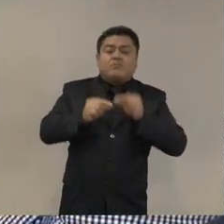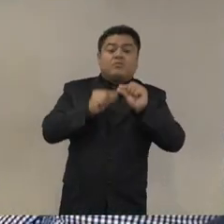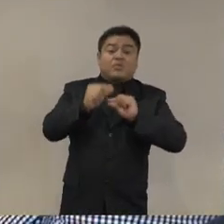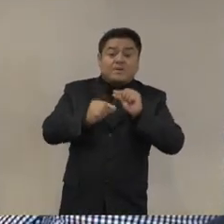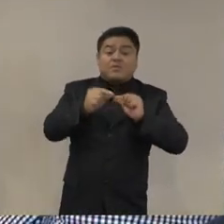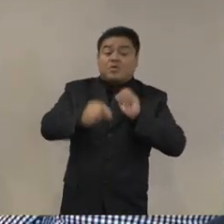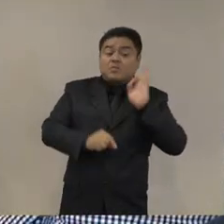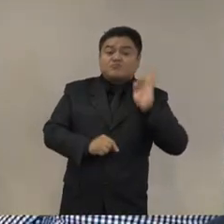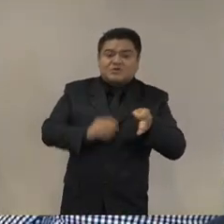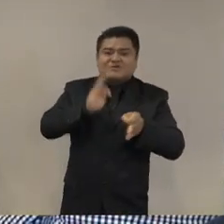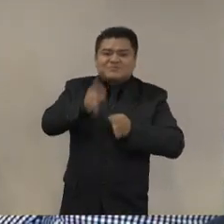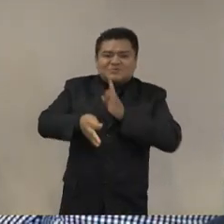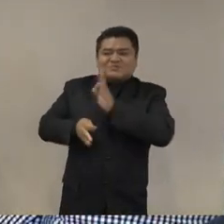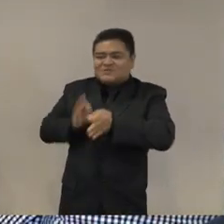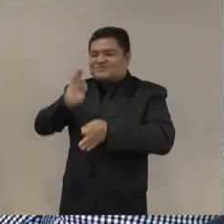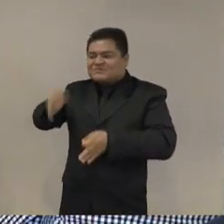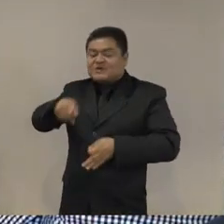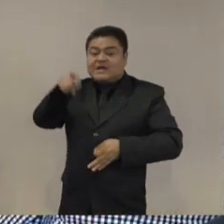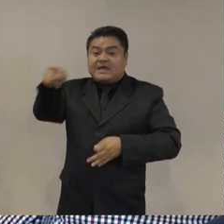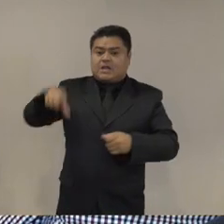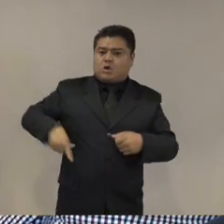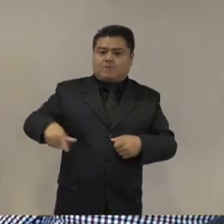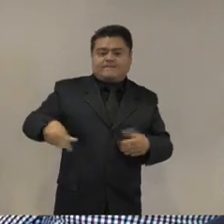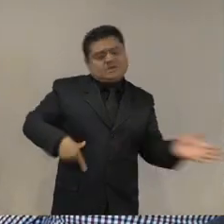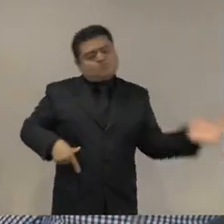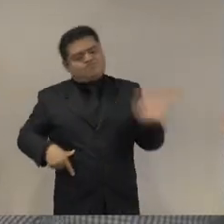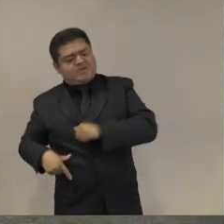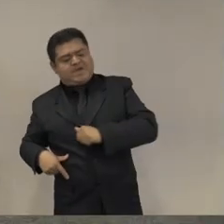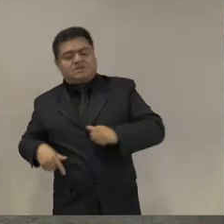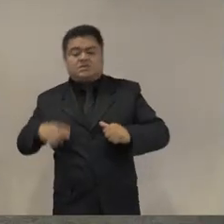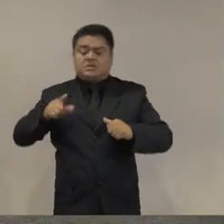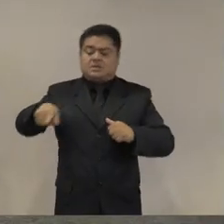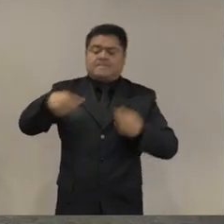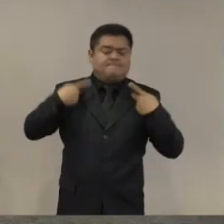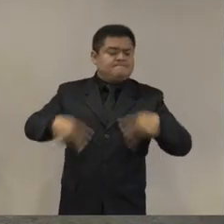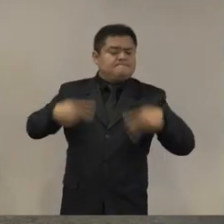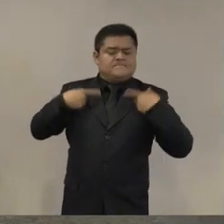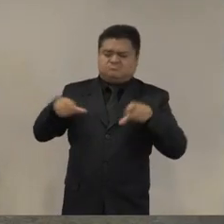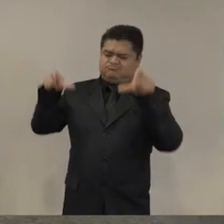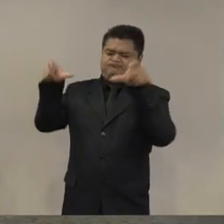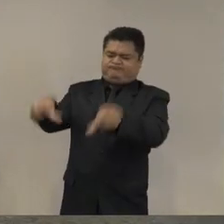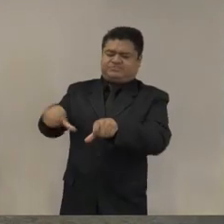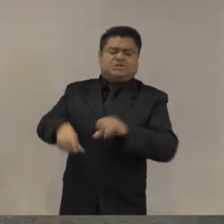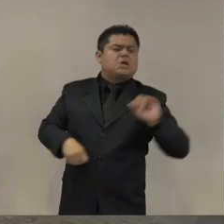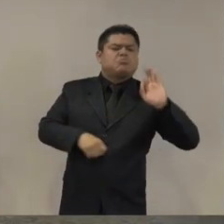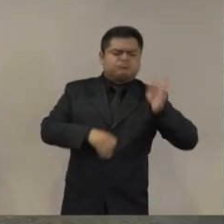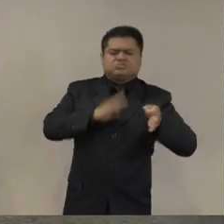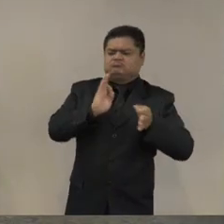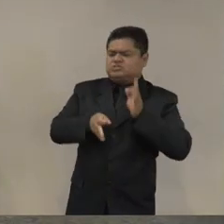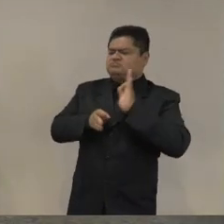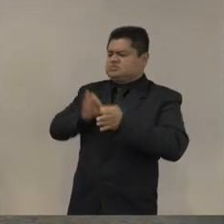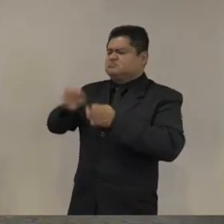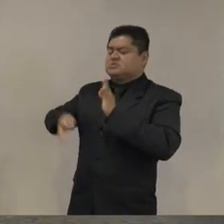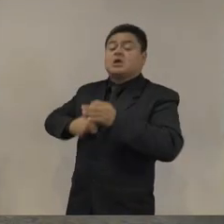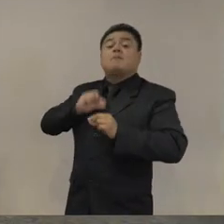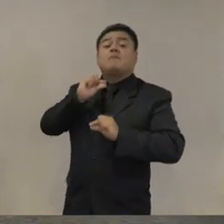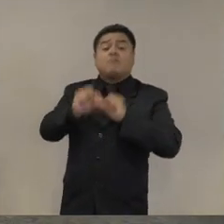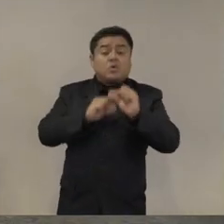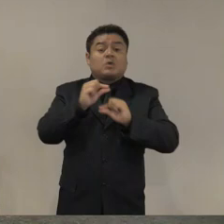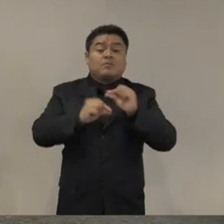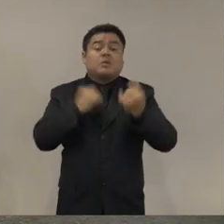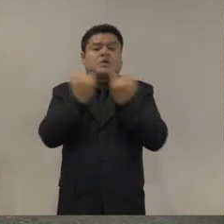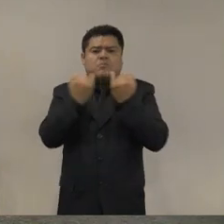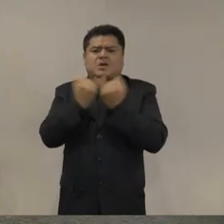para tareas que tuvieran que ver con seguridad pública y concretamente políticas antinarcóticos